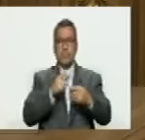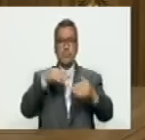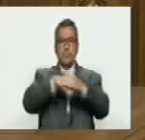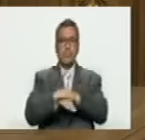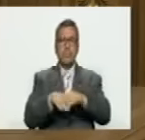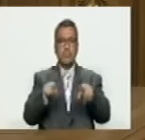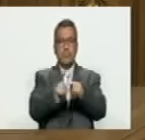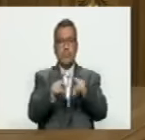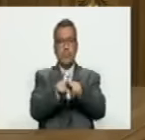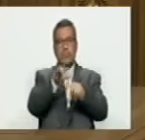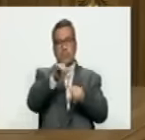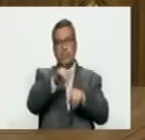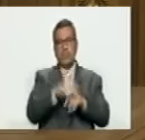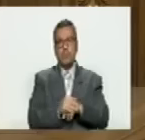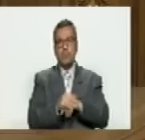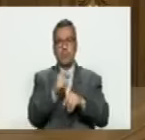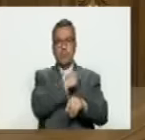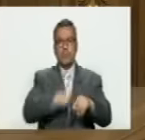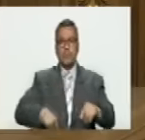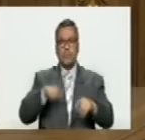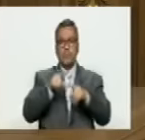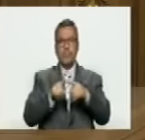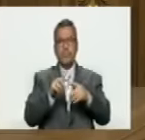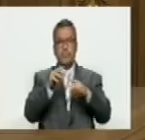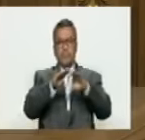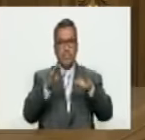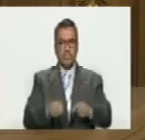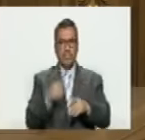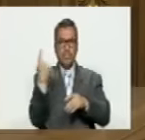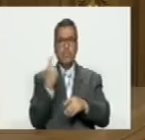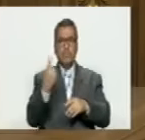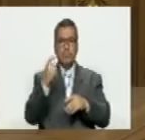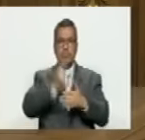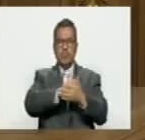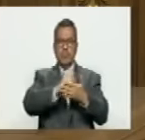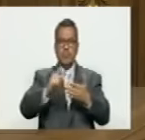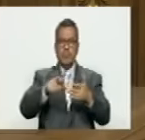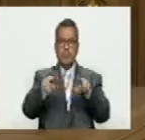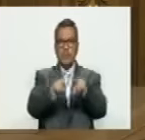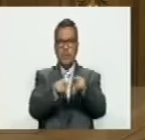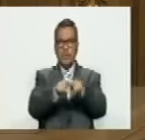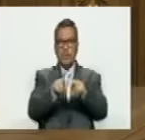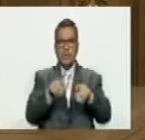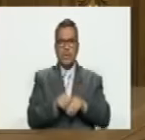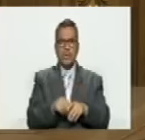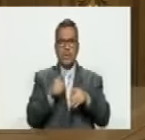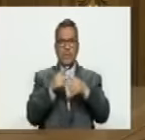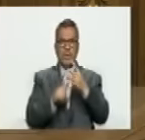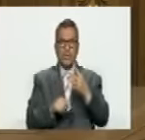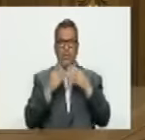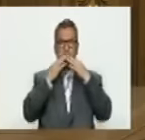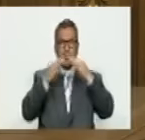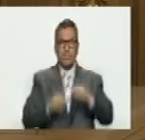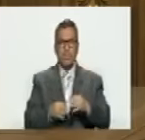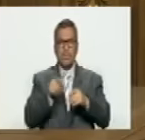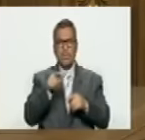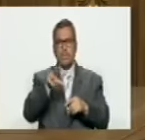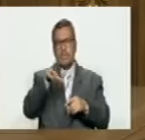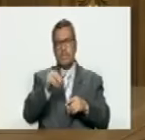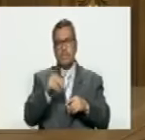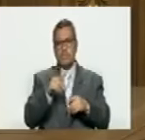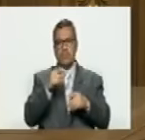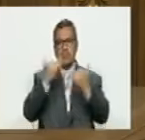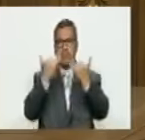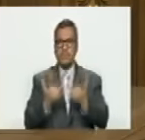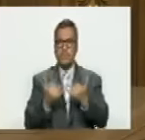acto es exactamente la misma el presidente y los miembros de mesa es una sola persona que firmó exactamente igual una cosa que no es precisamente regular yo